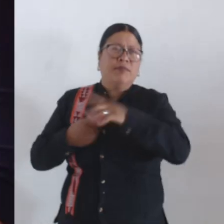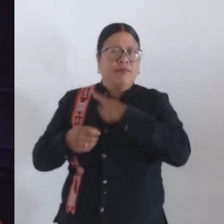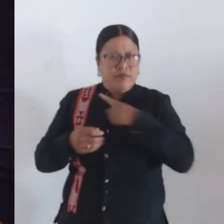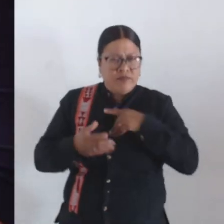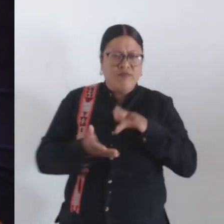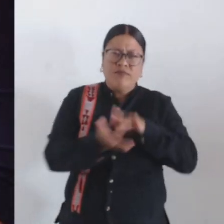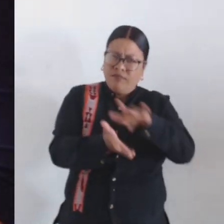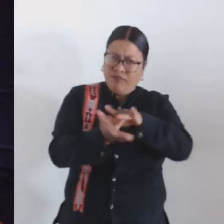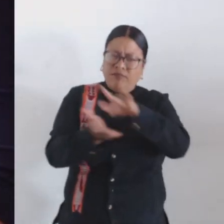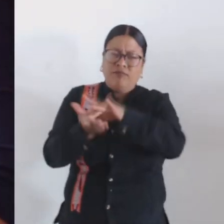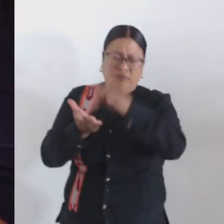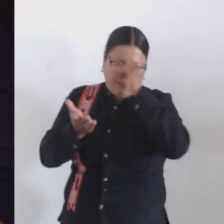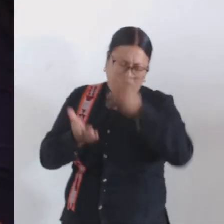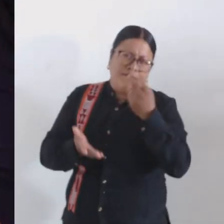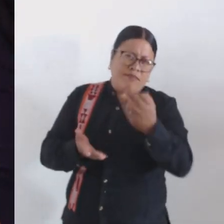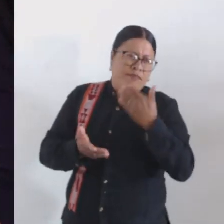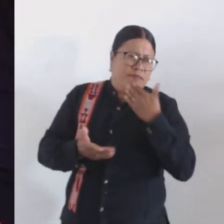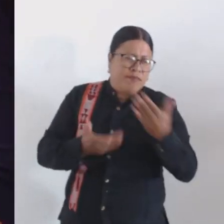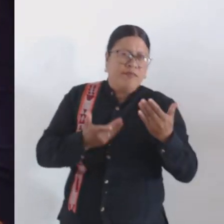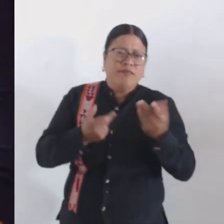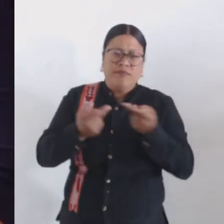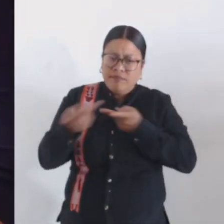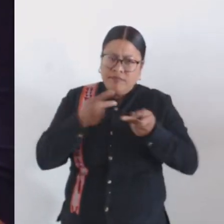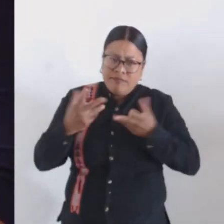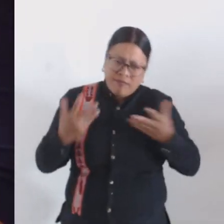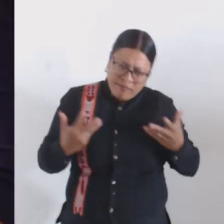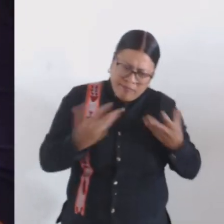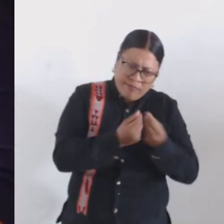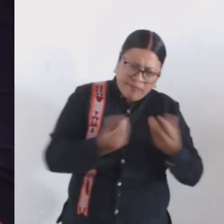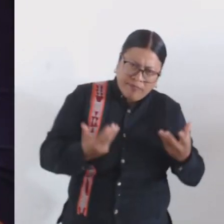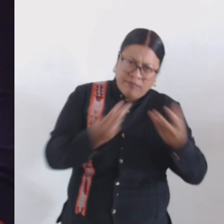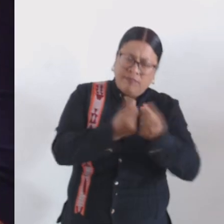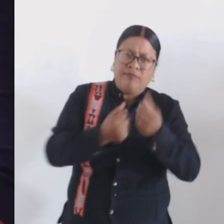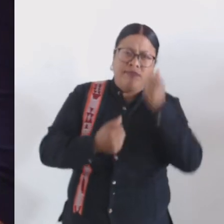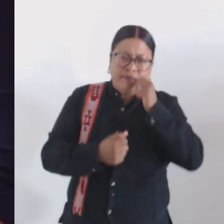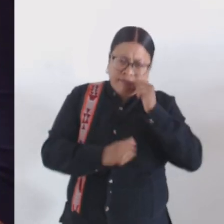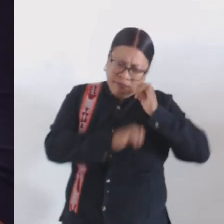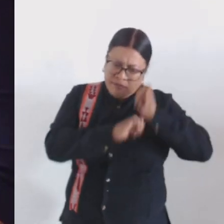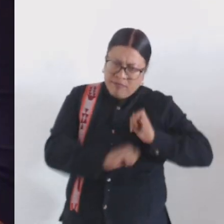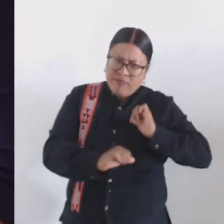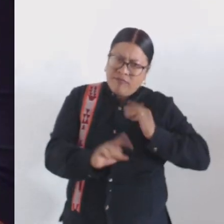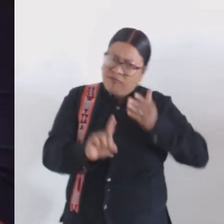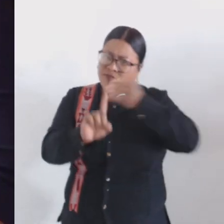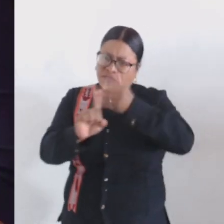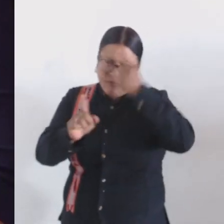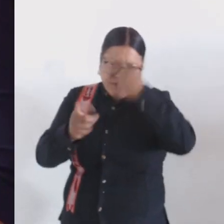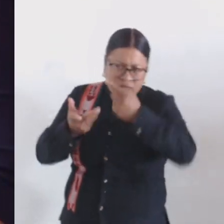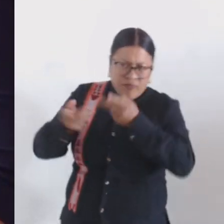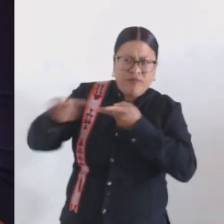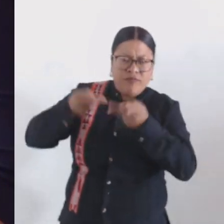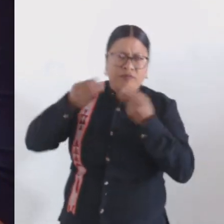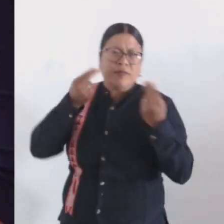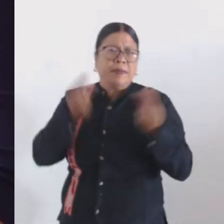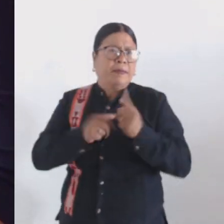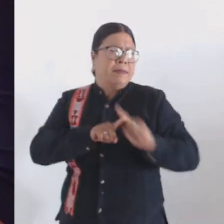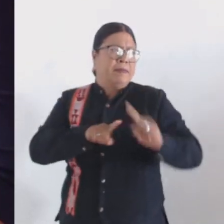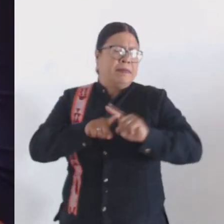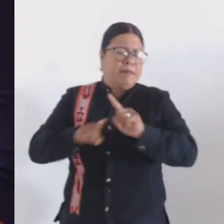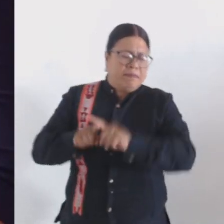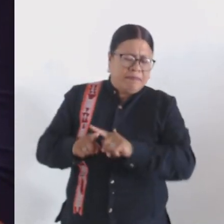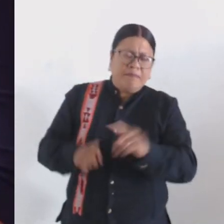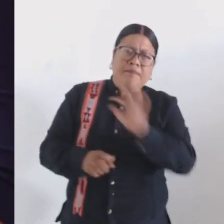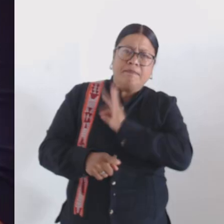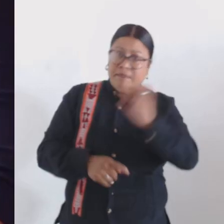apostándole a estar organizados, a acudir a la autoridad y sobre todo que podamos en su